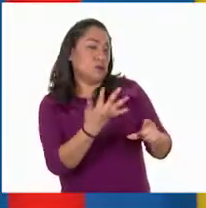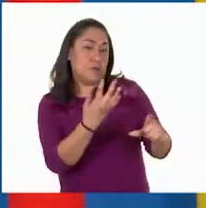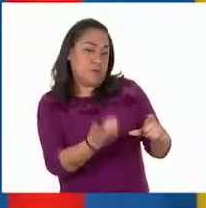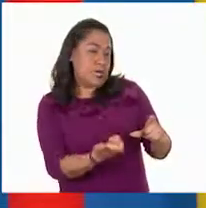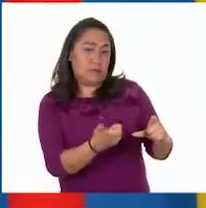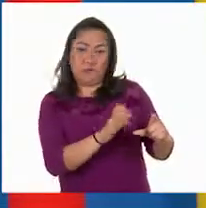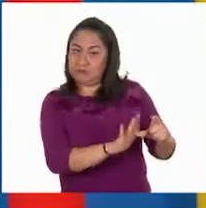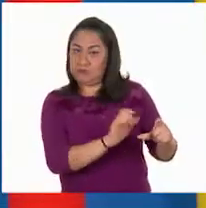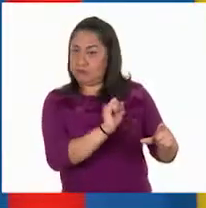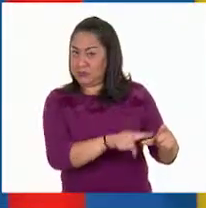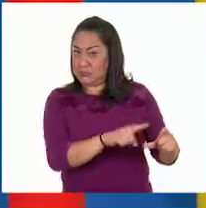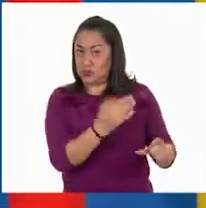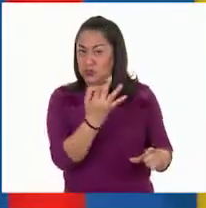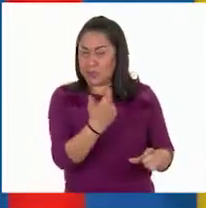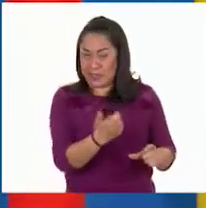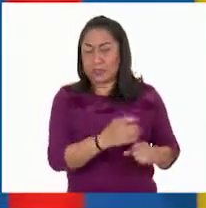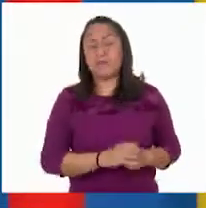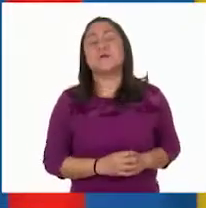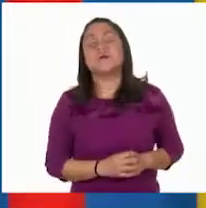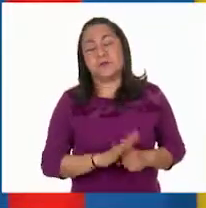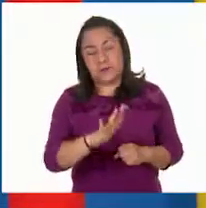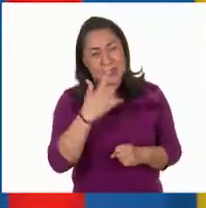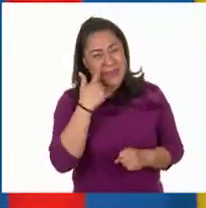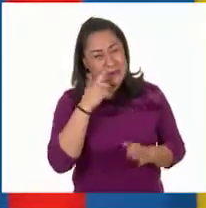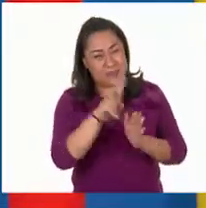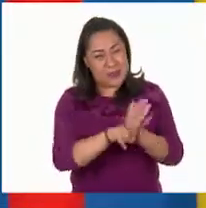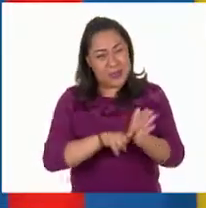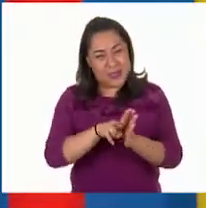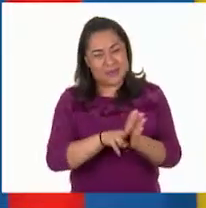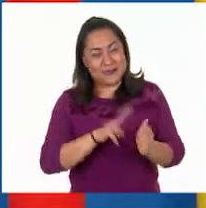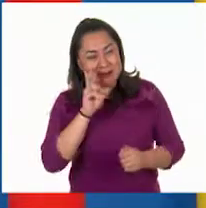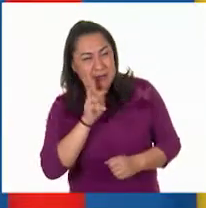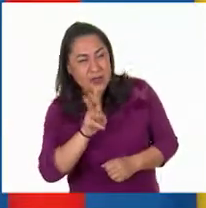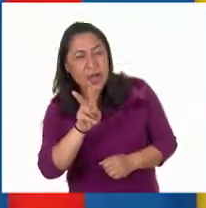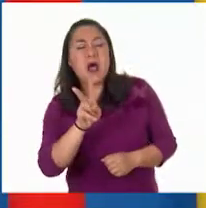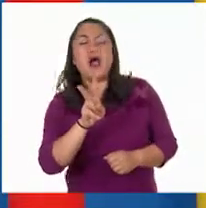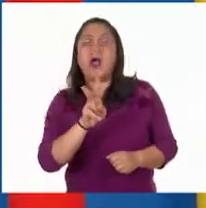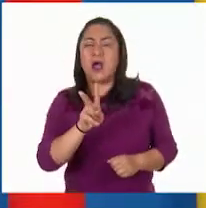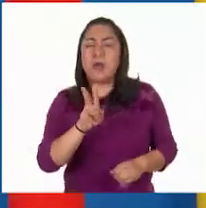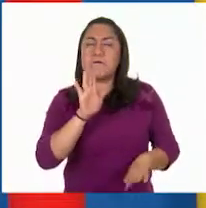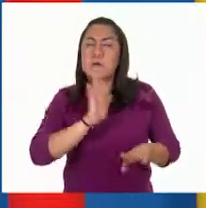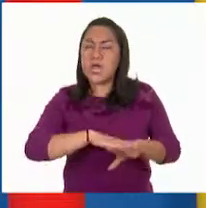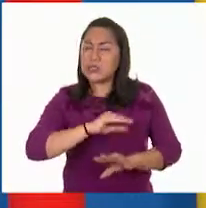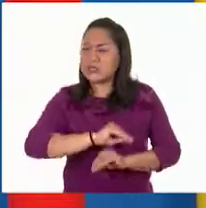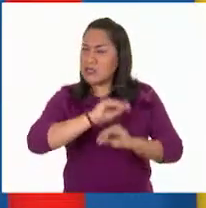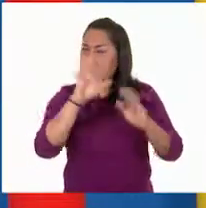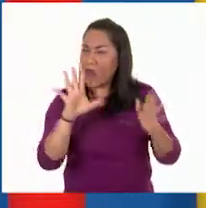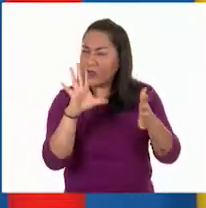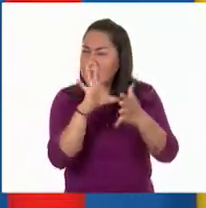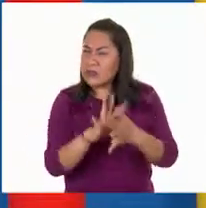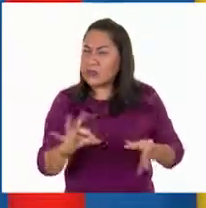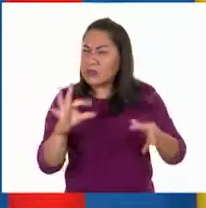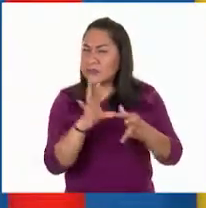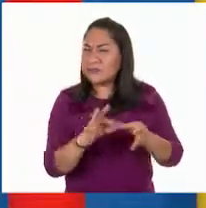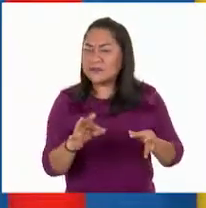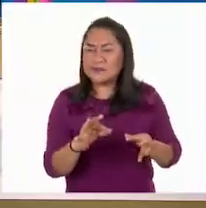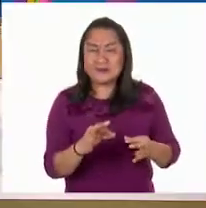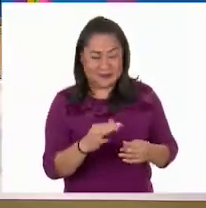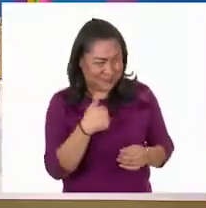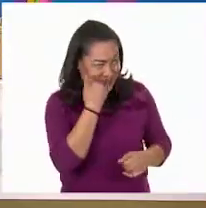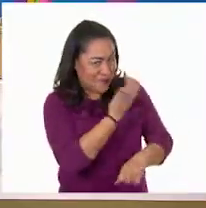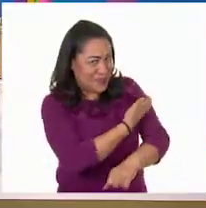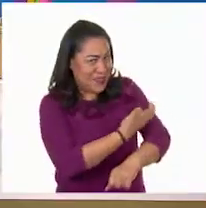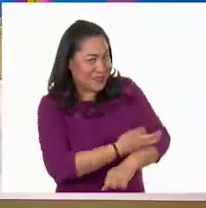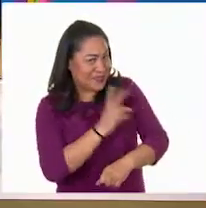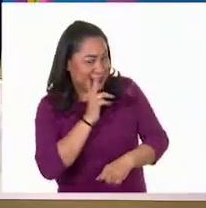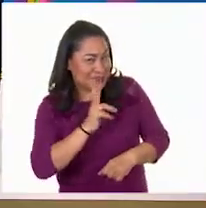50 pesos. Vamos a ver el siguiente video para tener mayor claridad al respecto. ¿Me acompañas Larisa? Claro que sí.